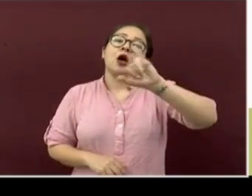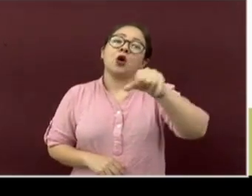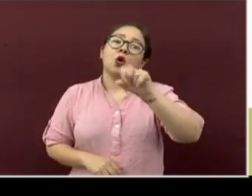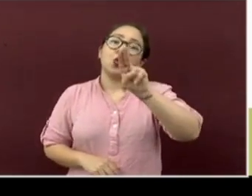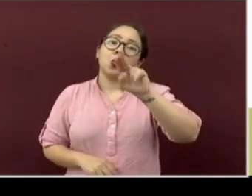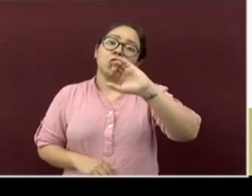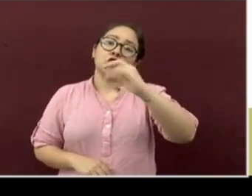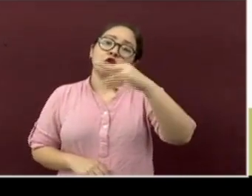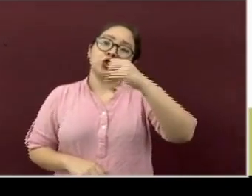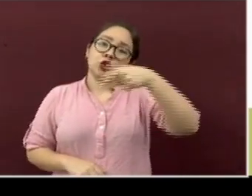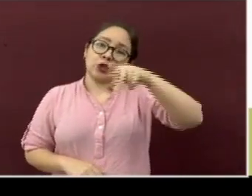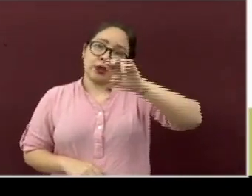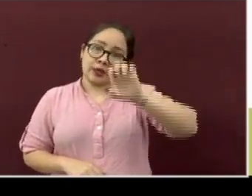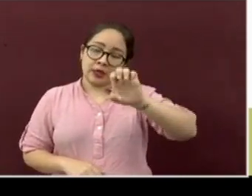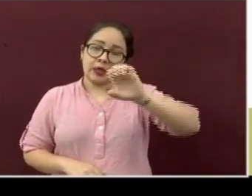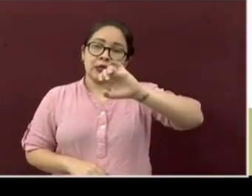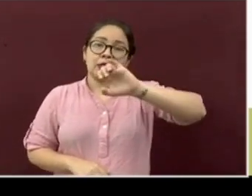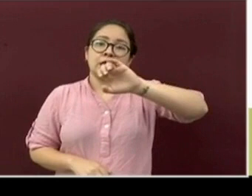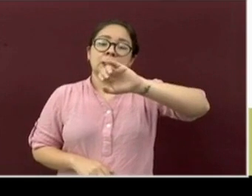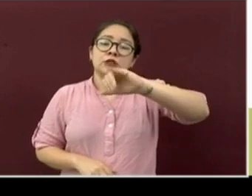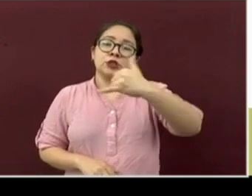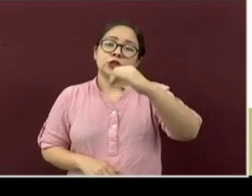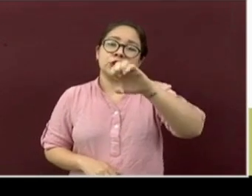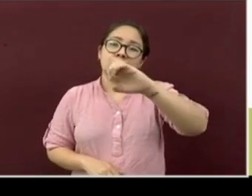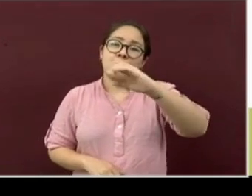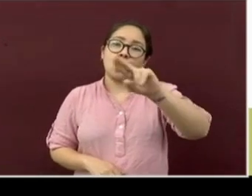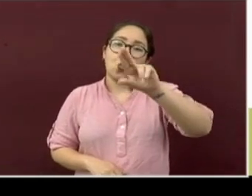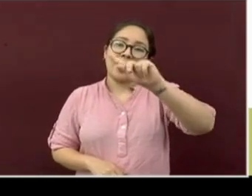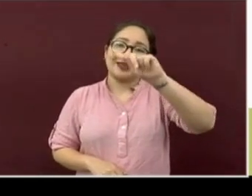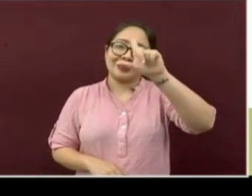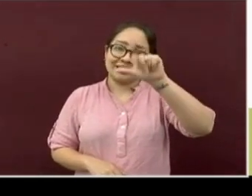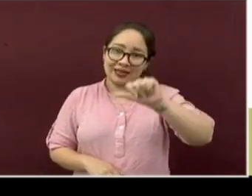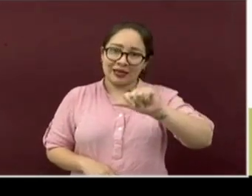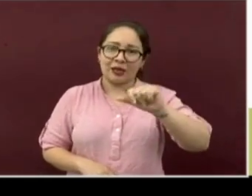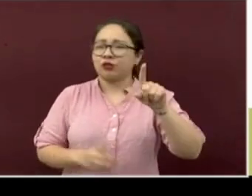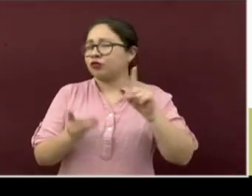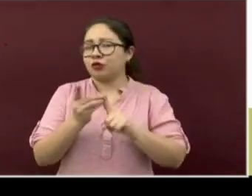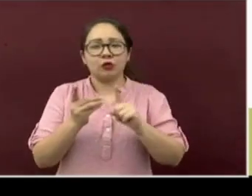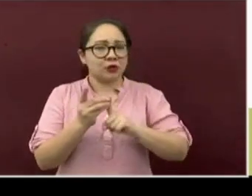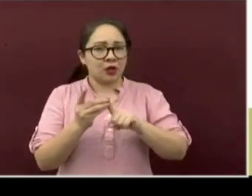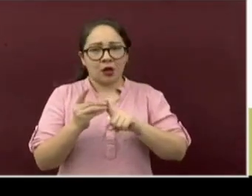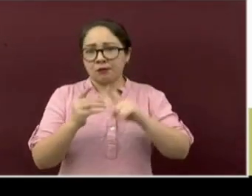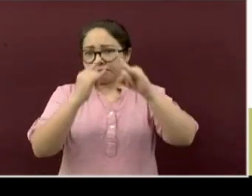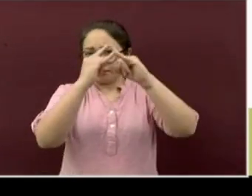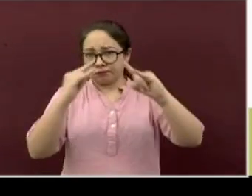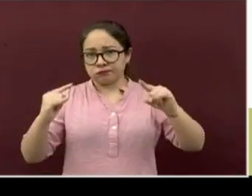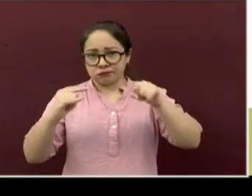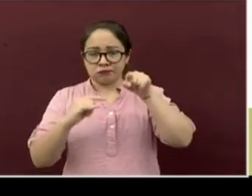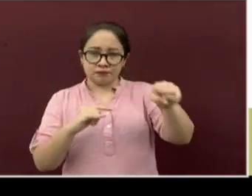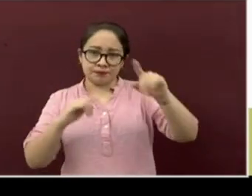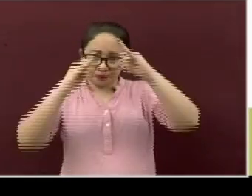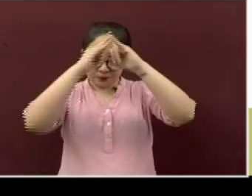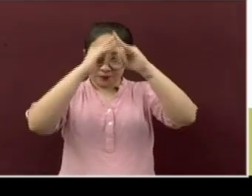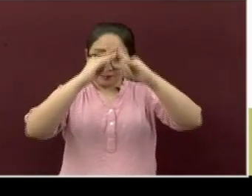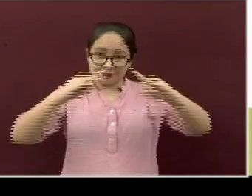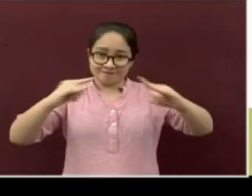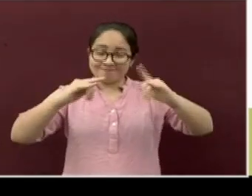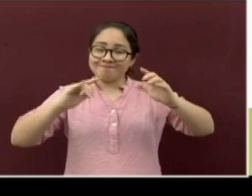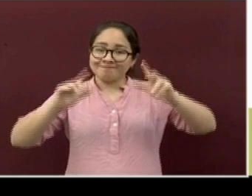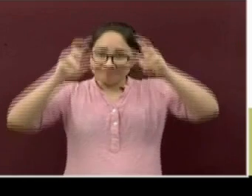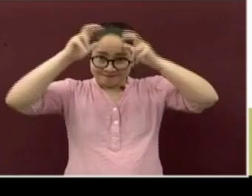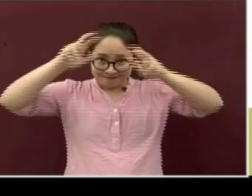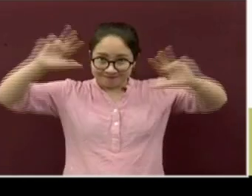Yecuatla deberán acudir a la macro sede que estará colocada en Mizantla. La